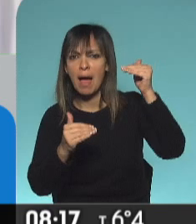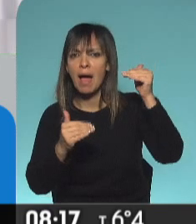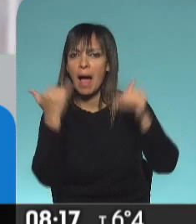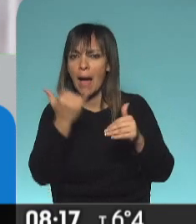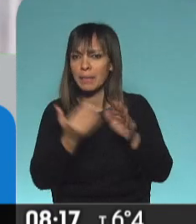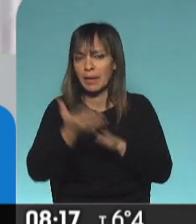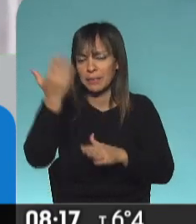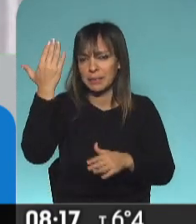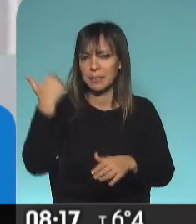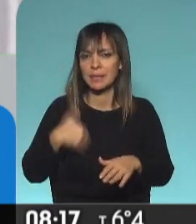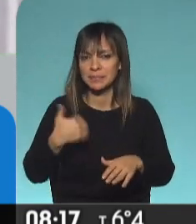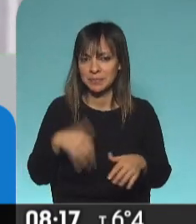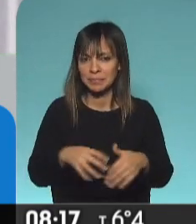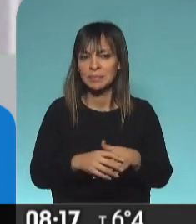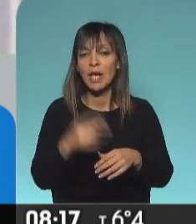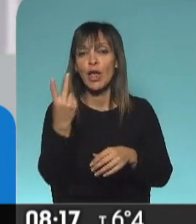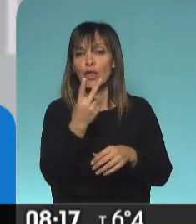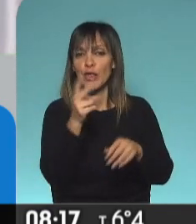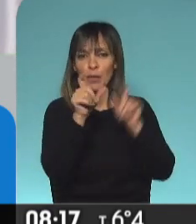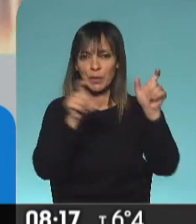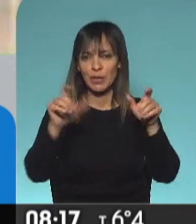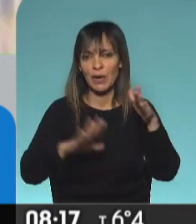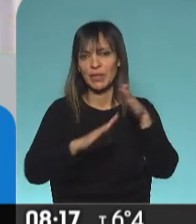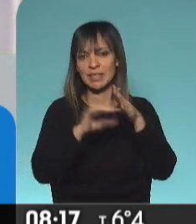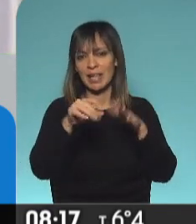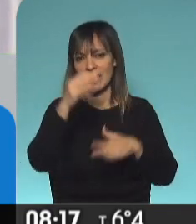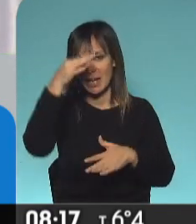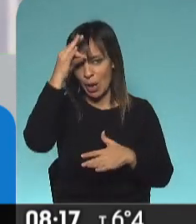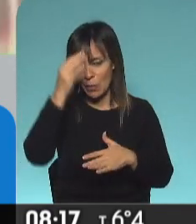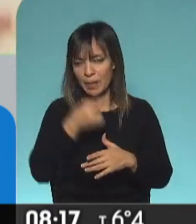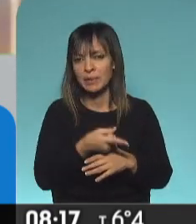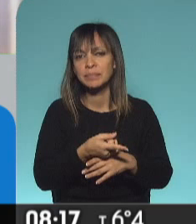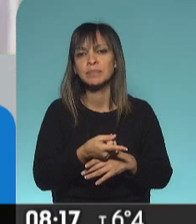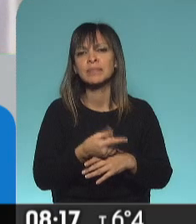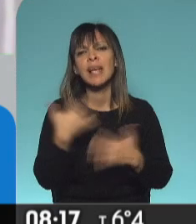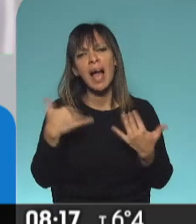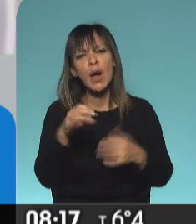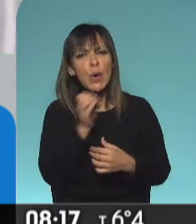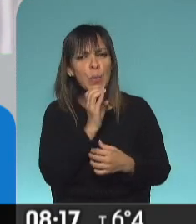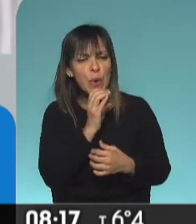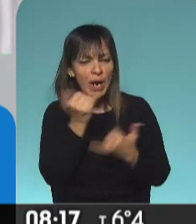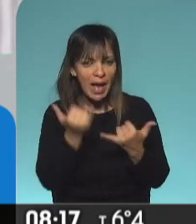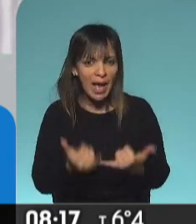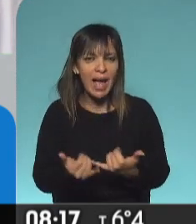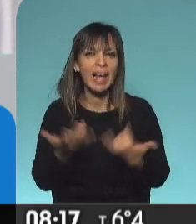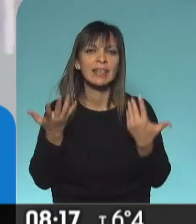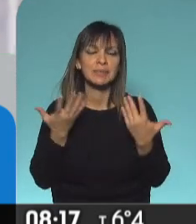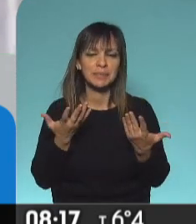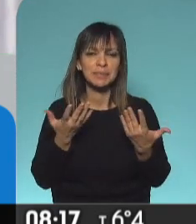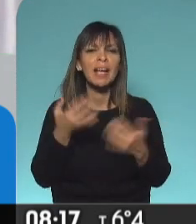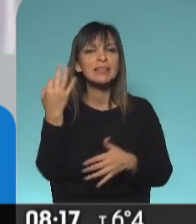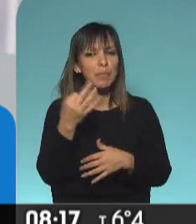observar entre los protagonistas, entre los dos protagonistas principales de la obra. Con muchísimo humor, realmente, como para no dejarla pasar,